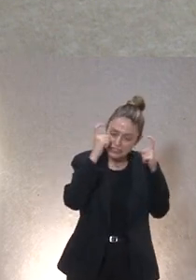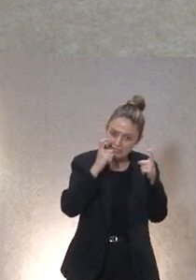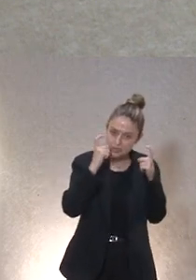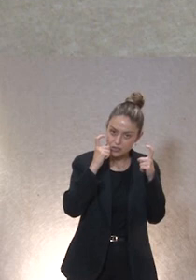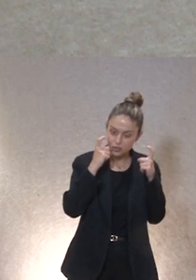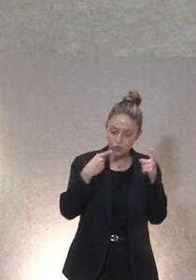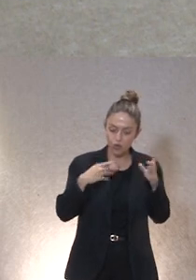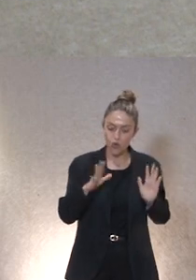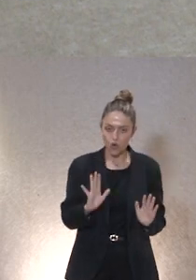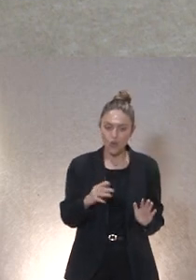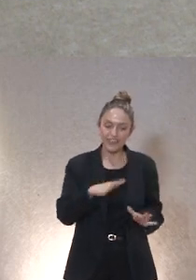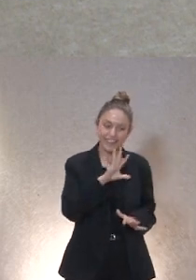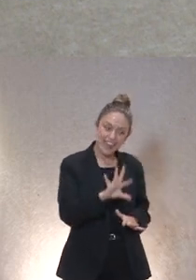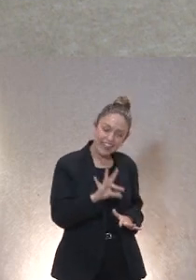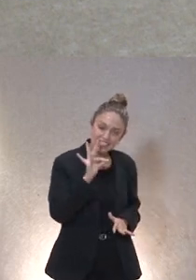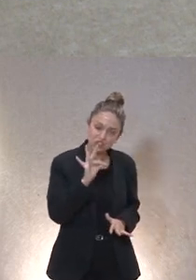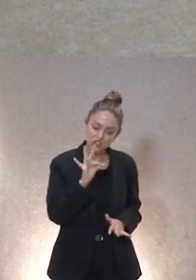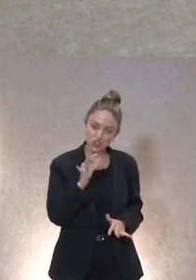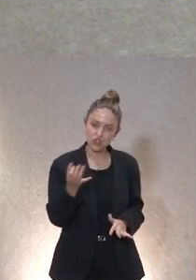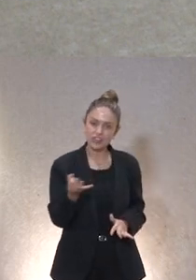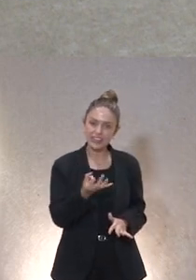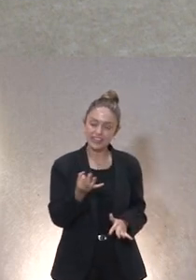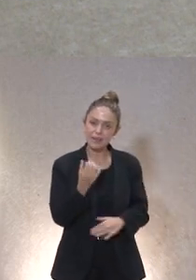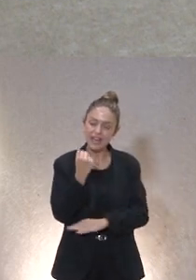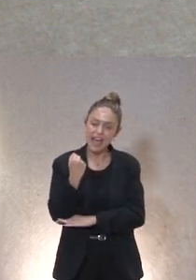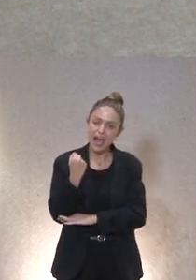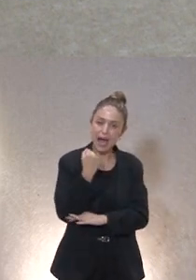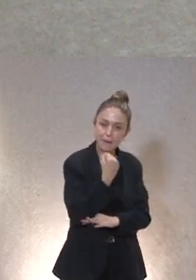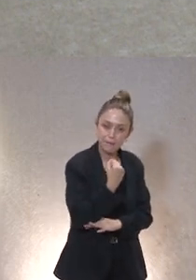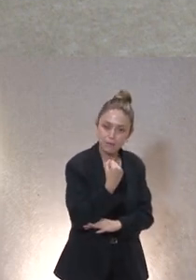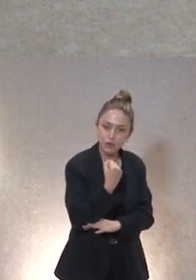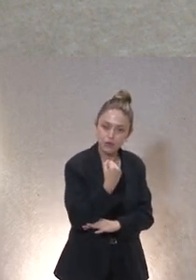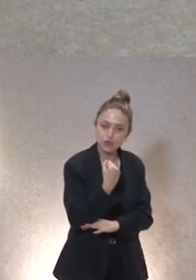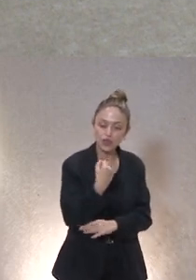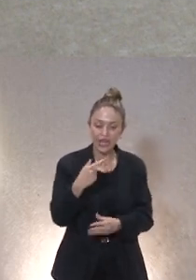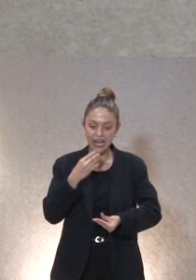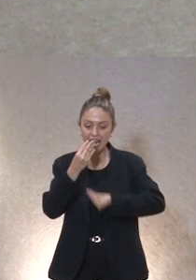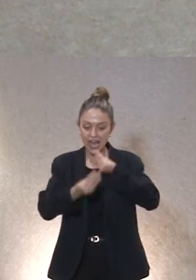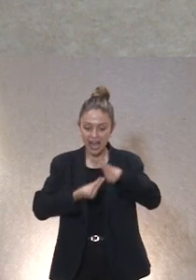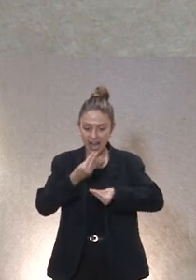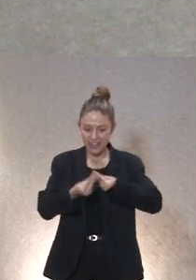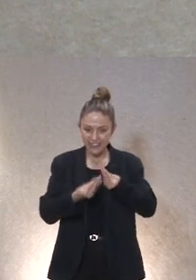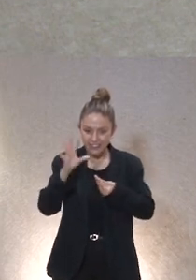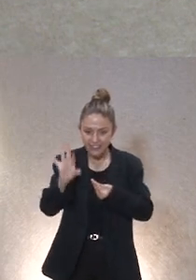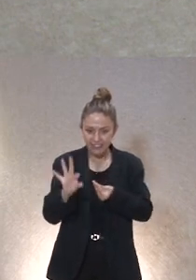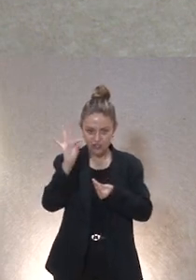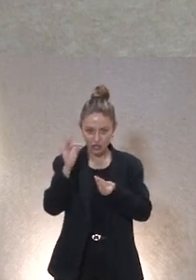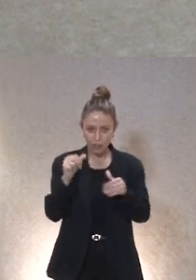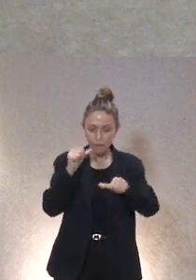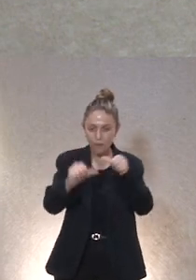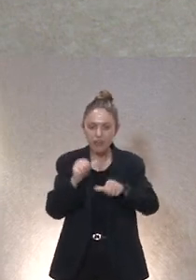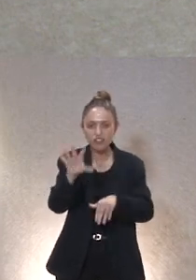además de la decisión tomada también hay que hacer el apoyo sustancial en la ejecución de esa decisión para las personas